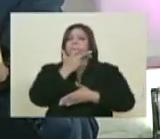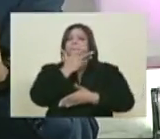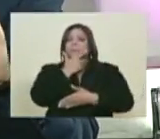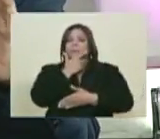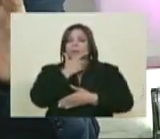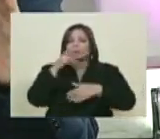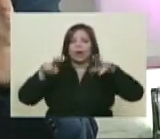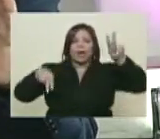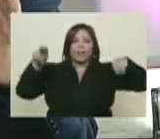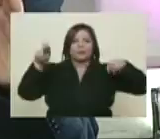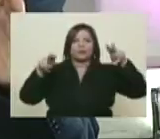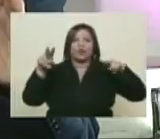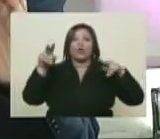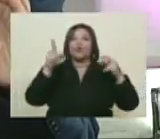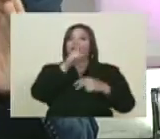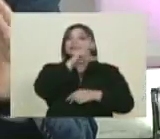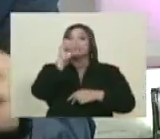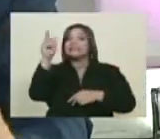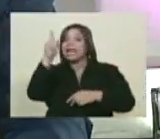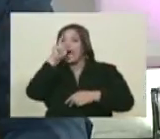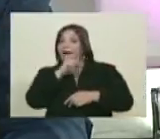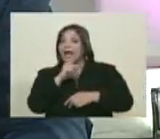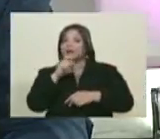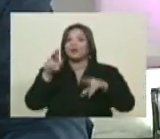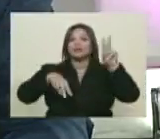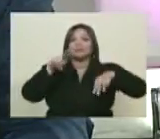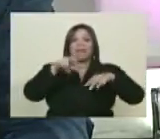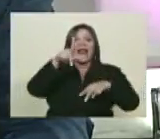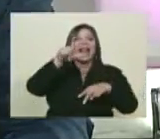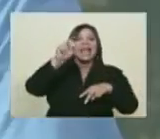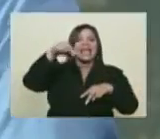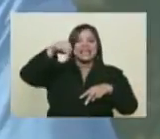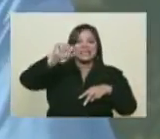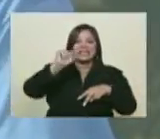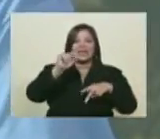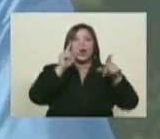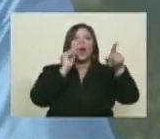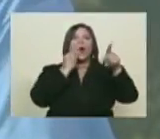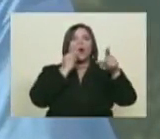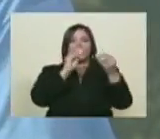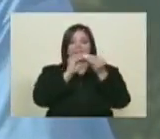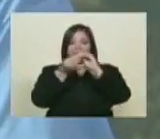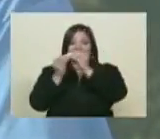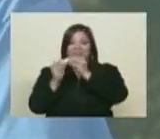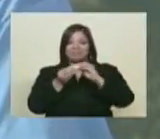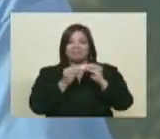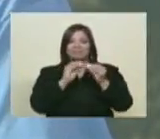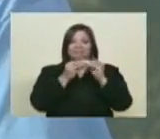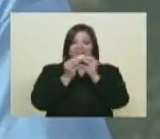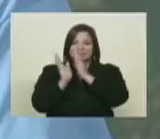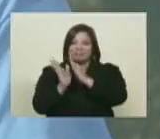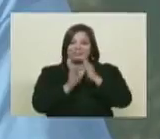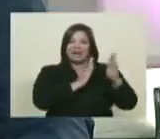de un siglo de revoluciones de Lenin a Chávez. Este joven venezolano es responsable, junto con otros,